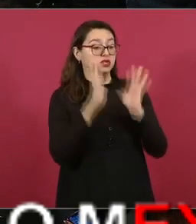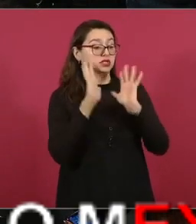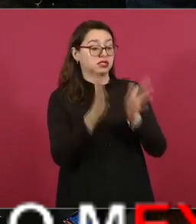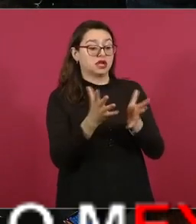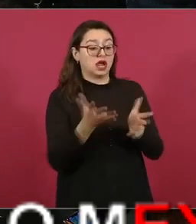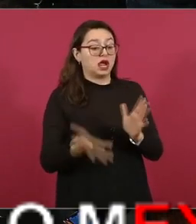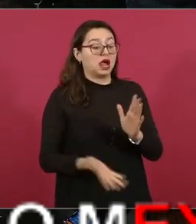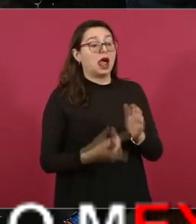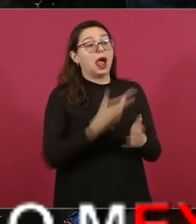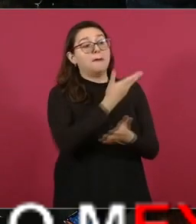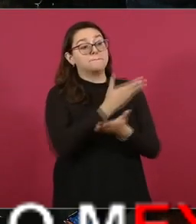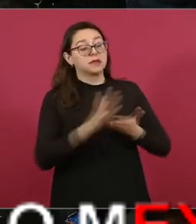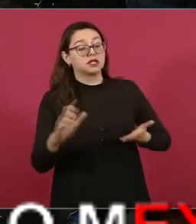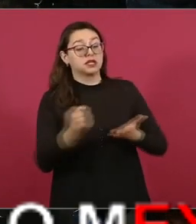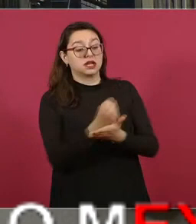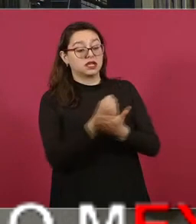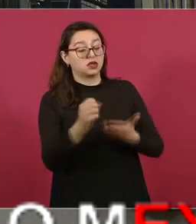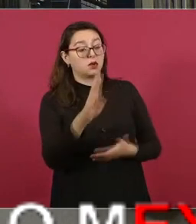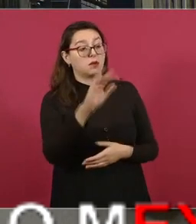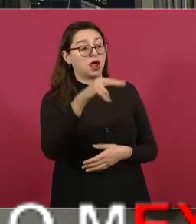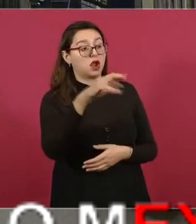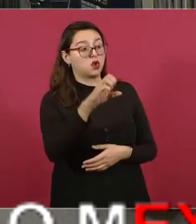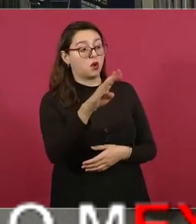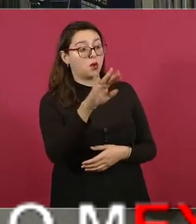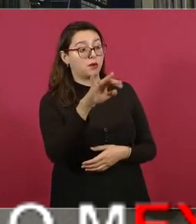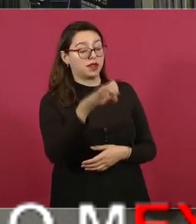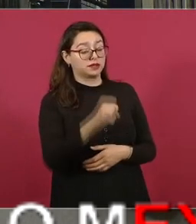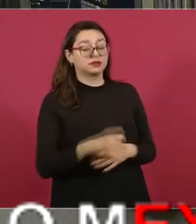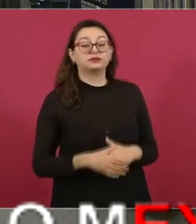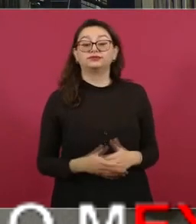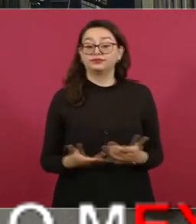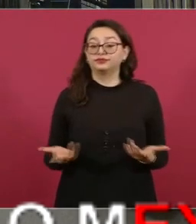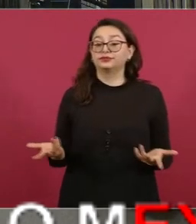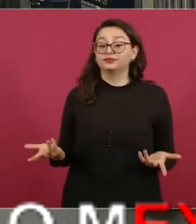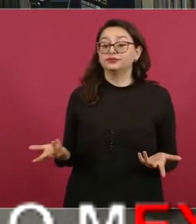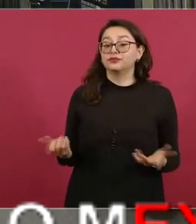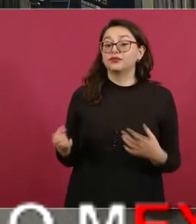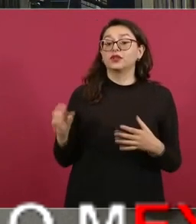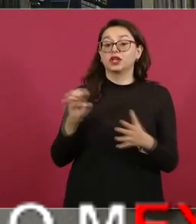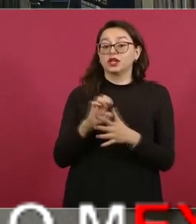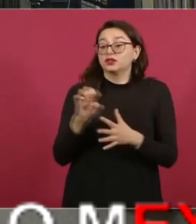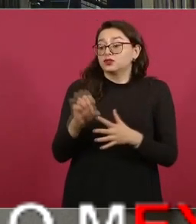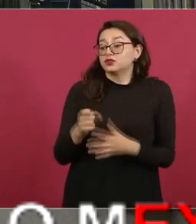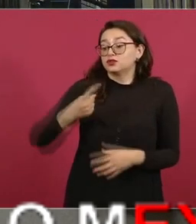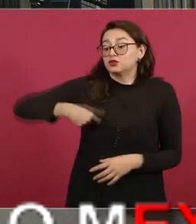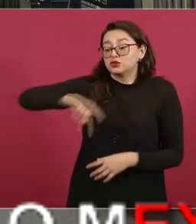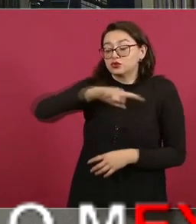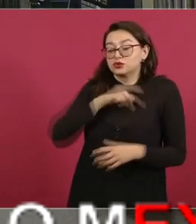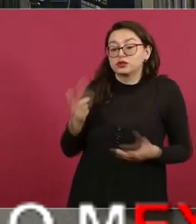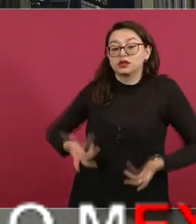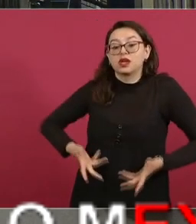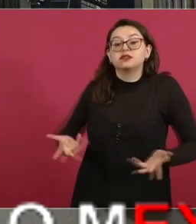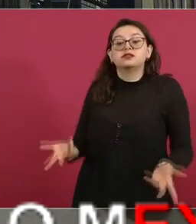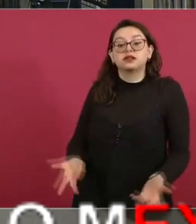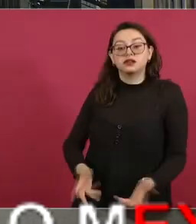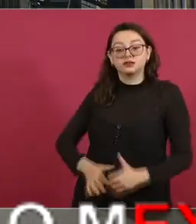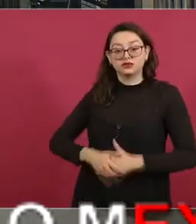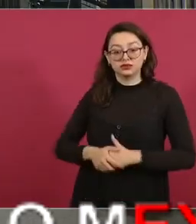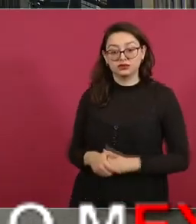crédito de Banobras entonces qué es lo que se tiene que hacer qué hicimos con